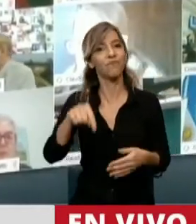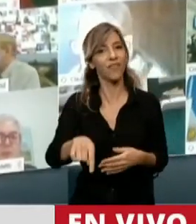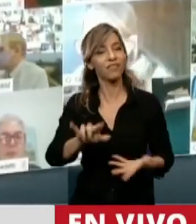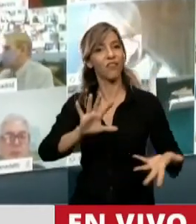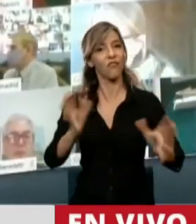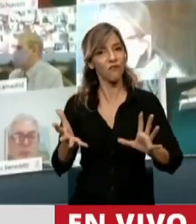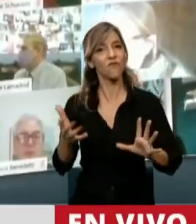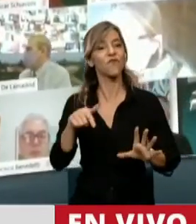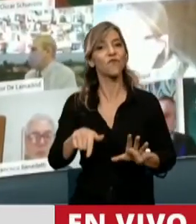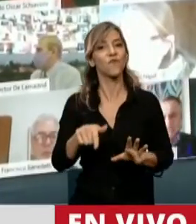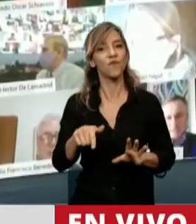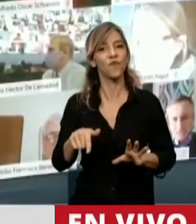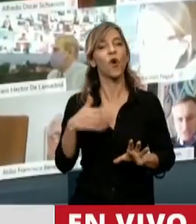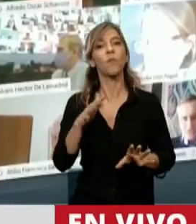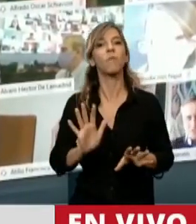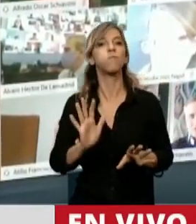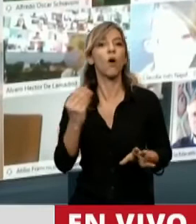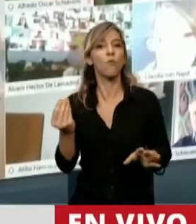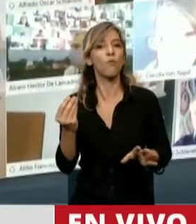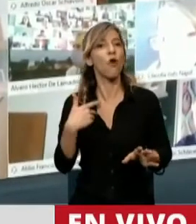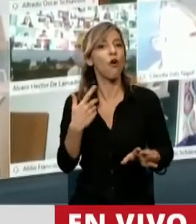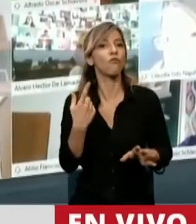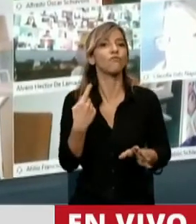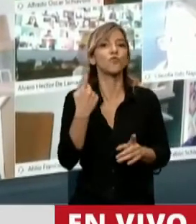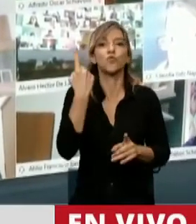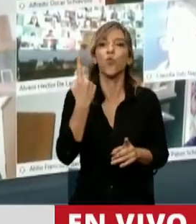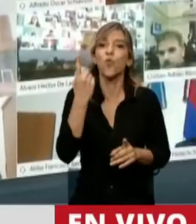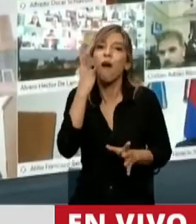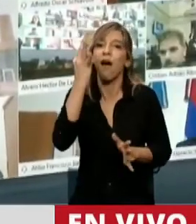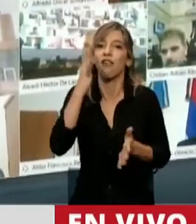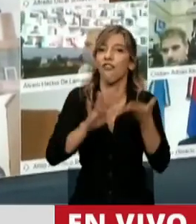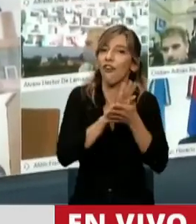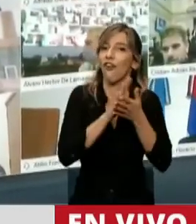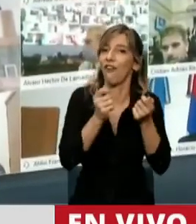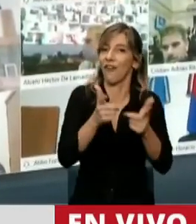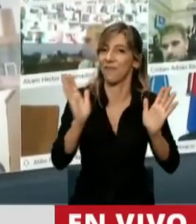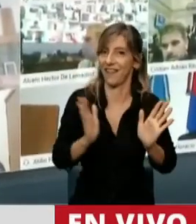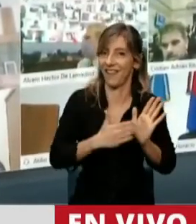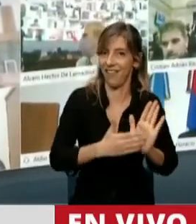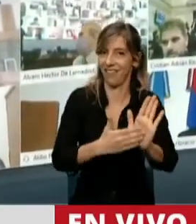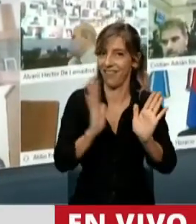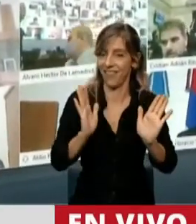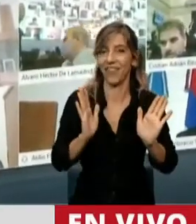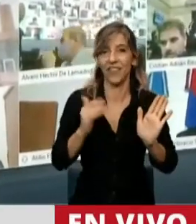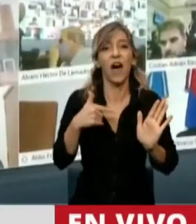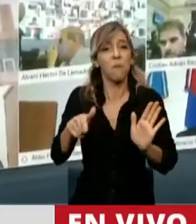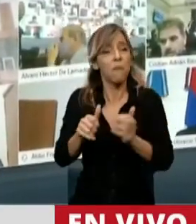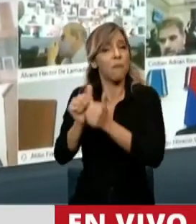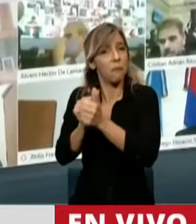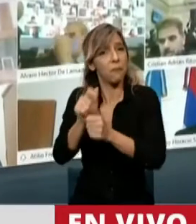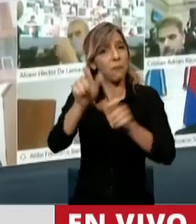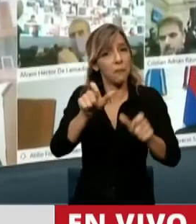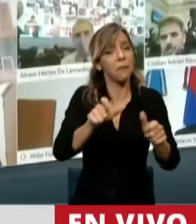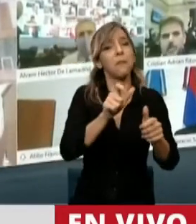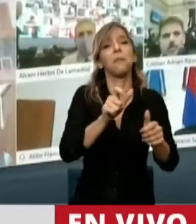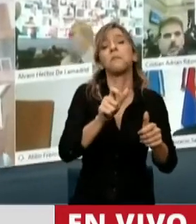proyecto, es una de las herramientas que ha diseñado el Gobierno Nacional para aliviar, como decíamos, a las familias, comercios, pymes y grandes empresas. Y fueron parte de una